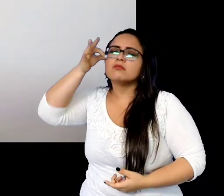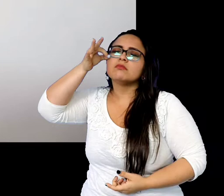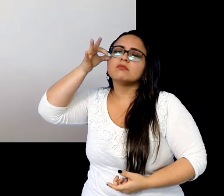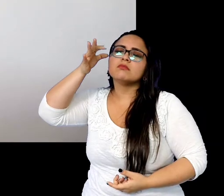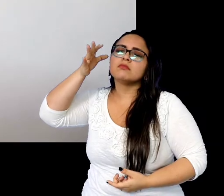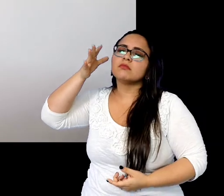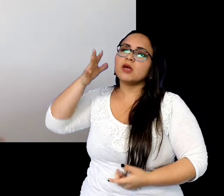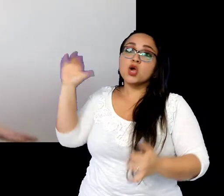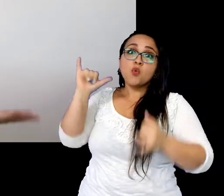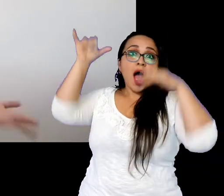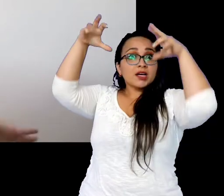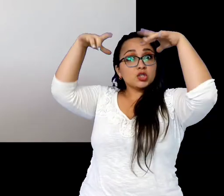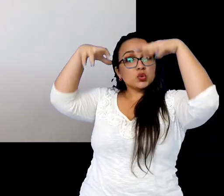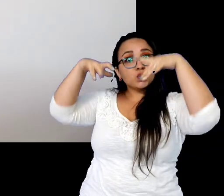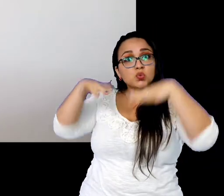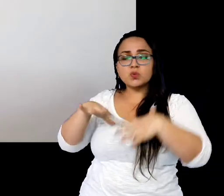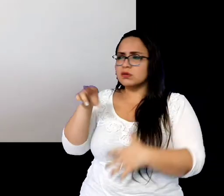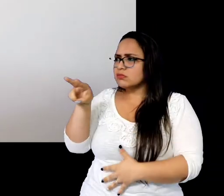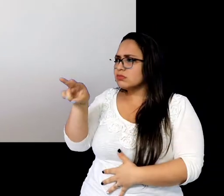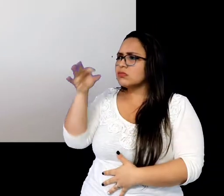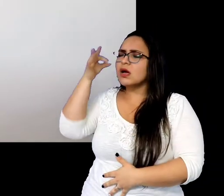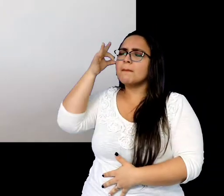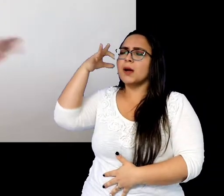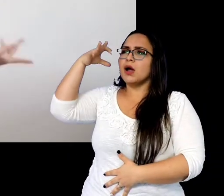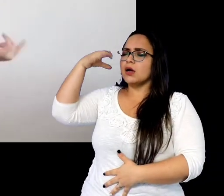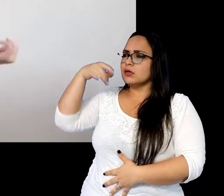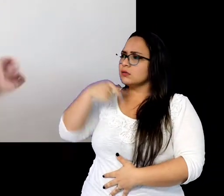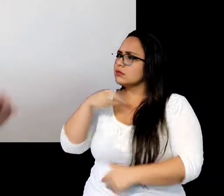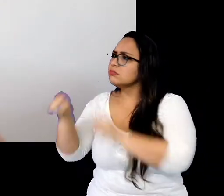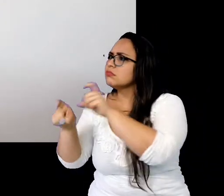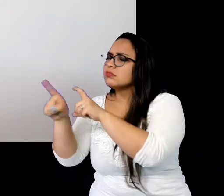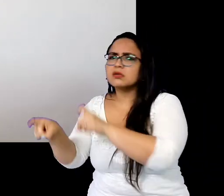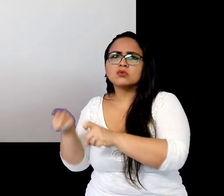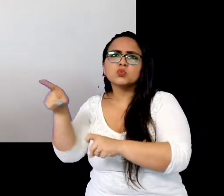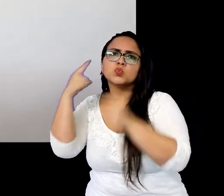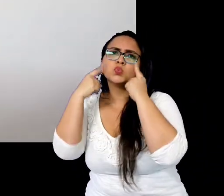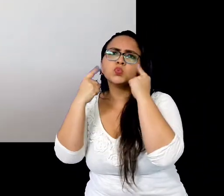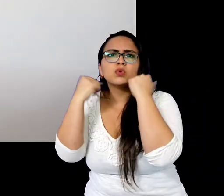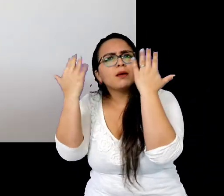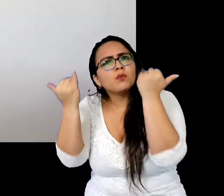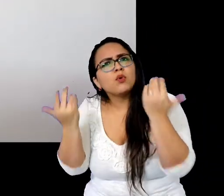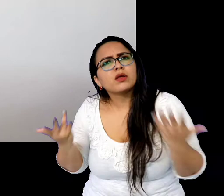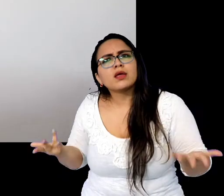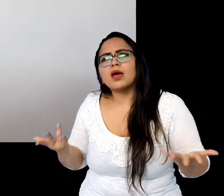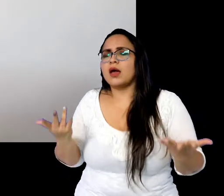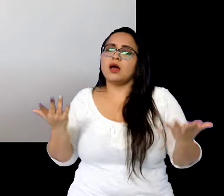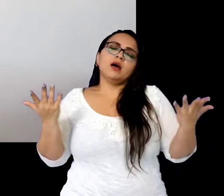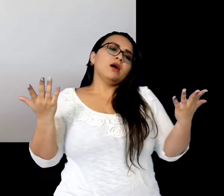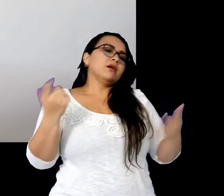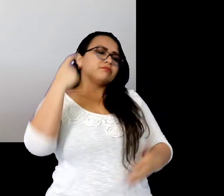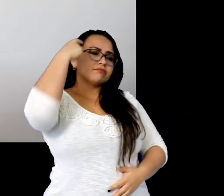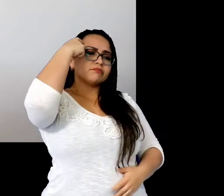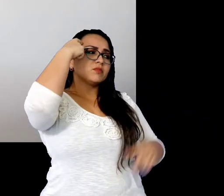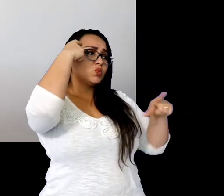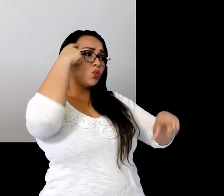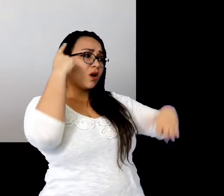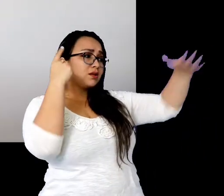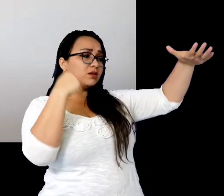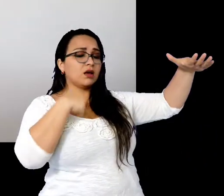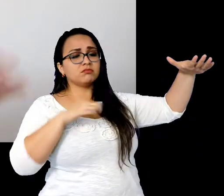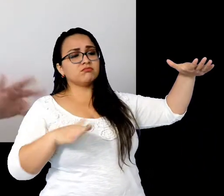lluvia que cae sobre hoja de maíz, y le pregunté, ¿por qué lloras? Por él, porque crecerás sin mí, respondió.